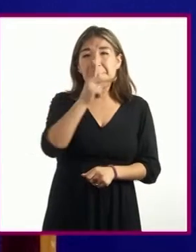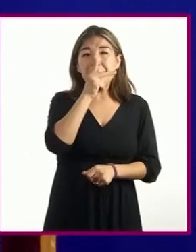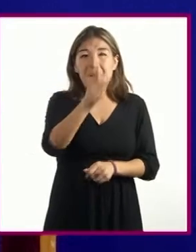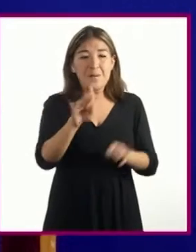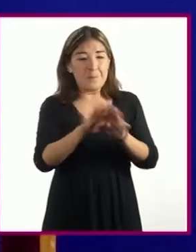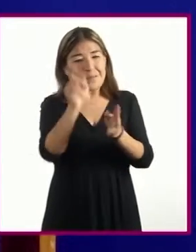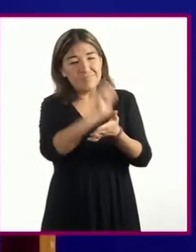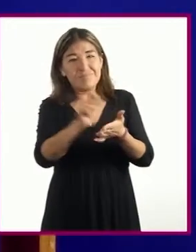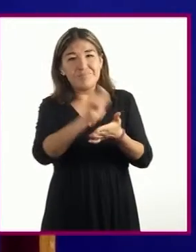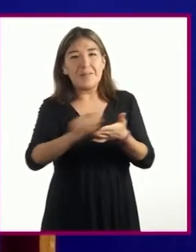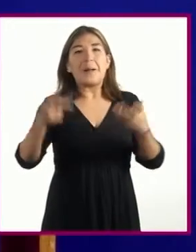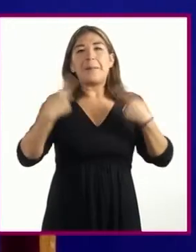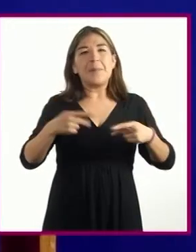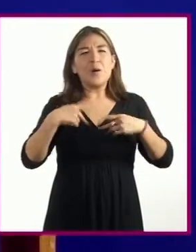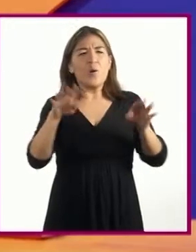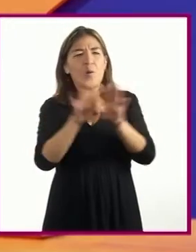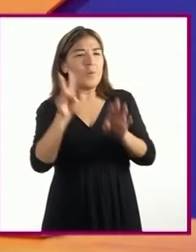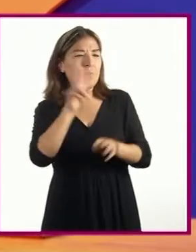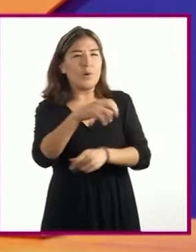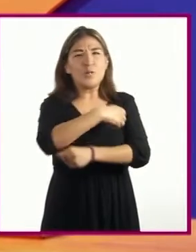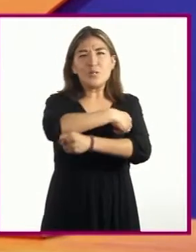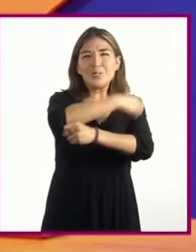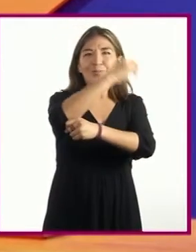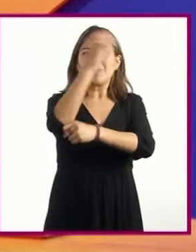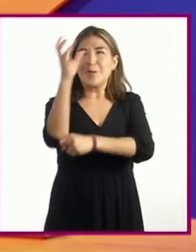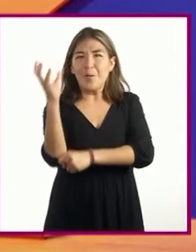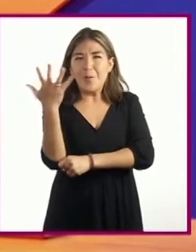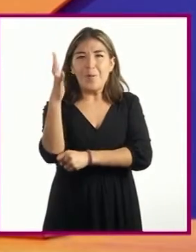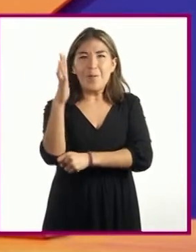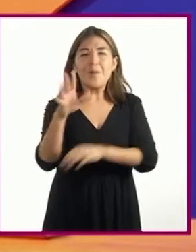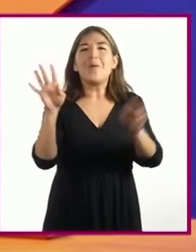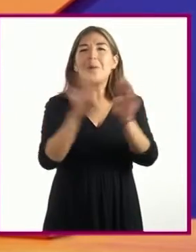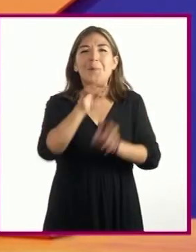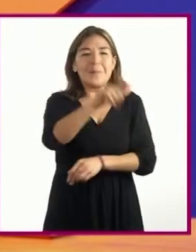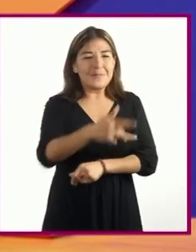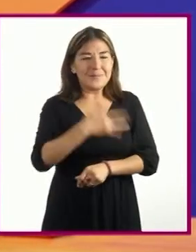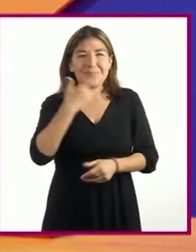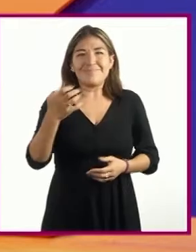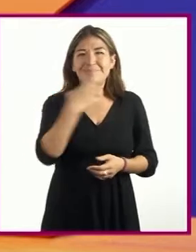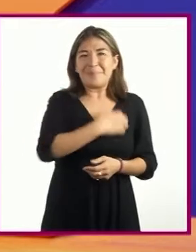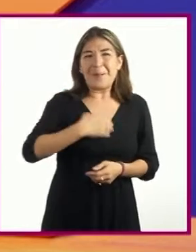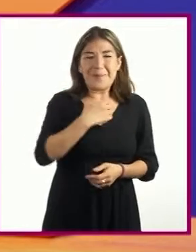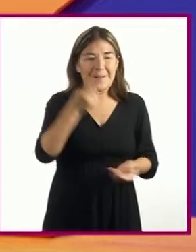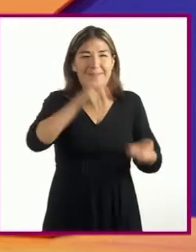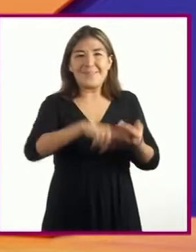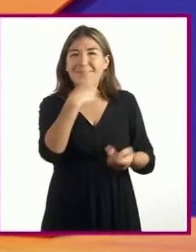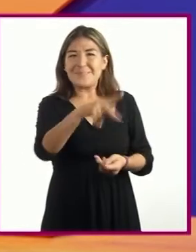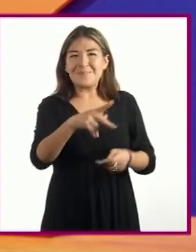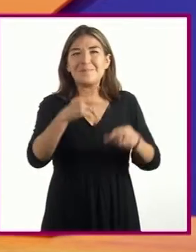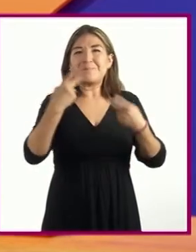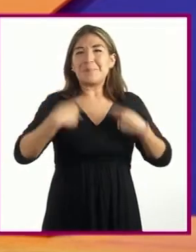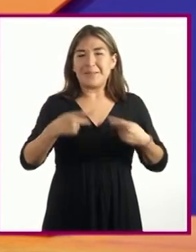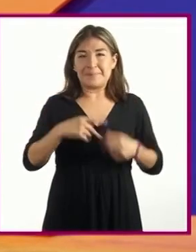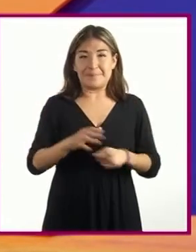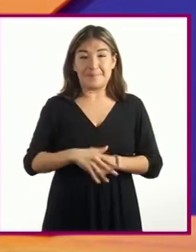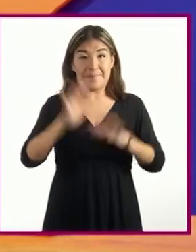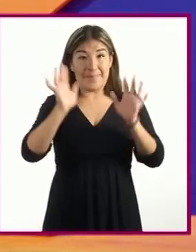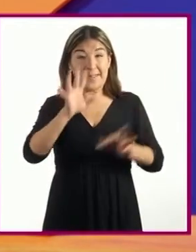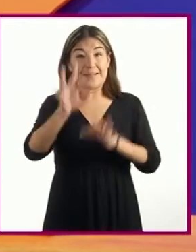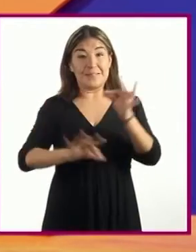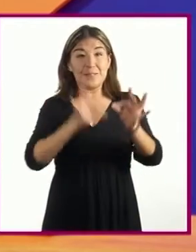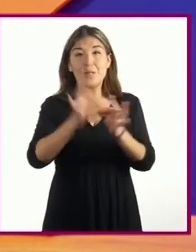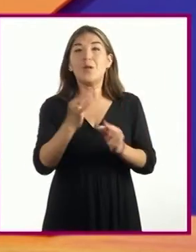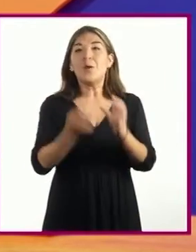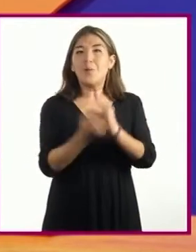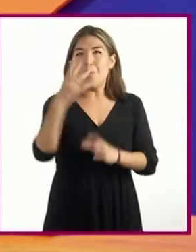que el lector vea una puesta de sol, sienta las emociones que viven los personajes. ¿Listas y listos para esta